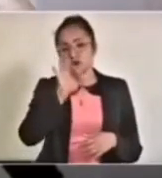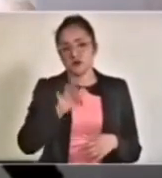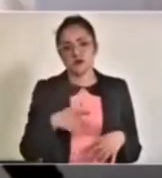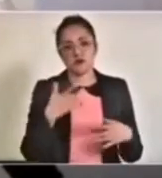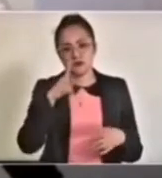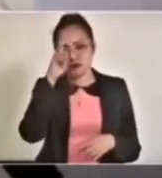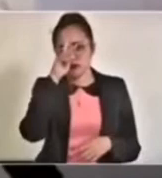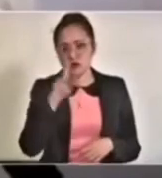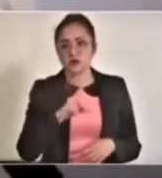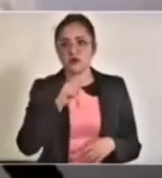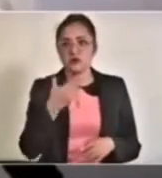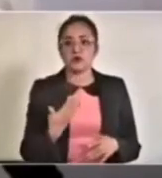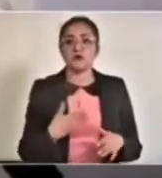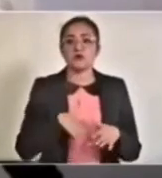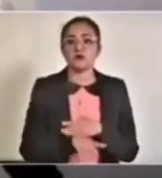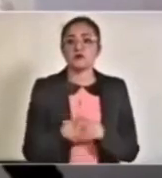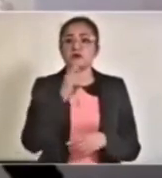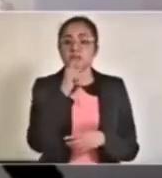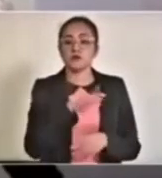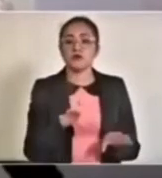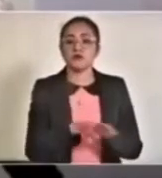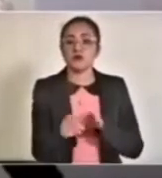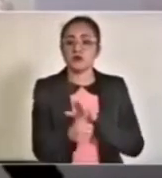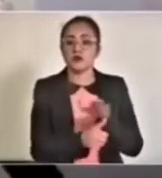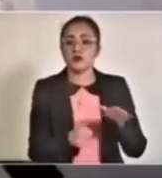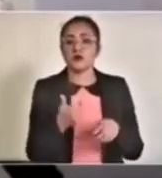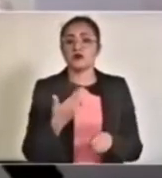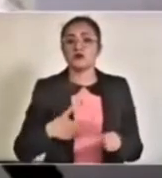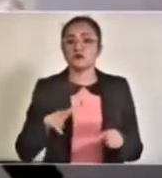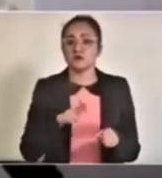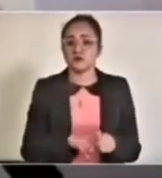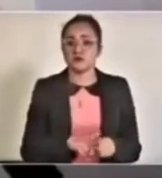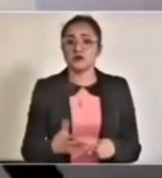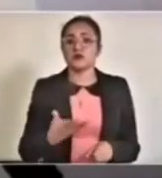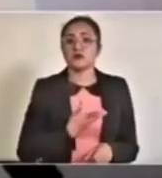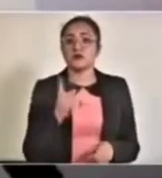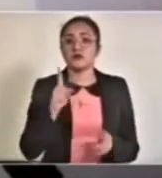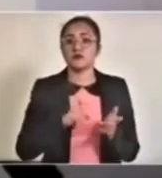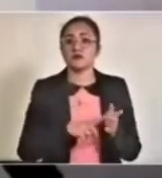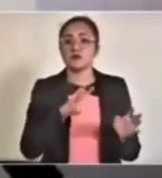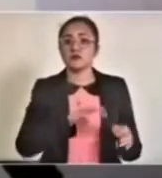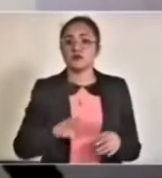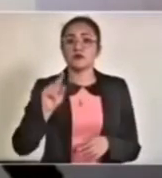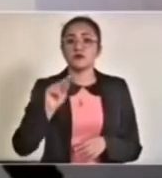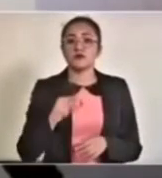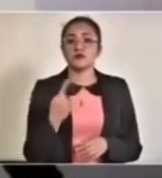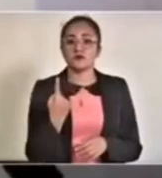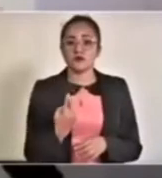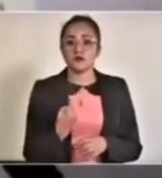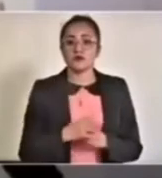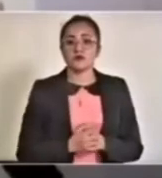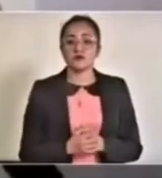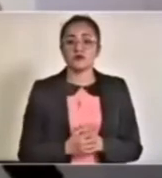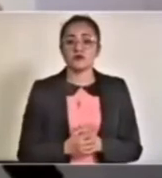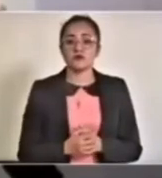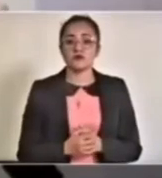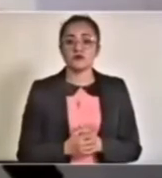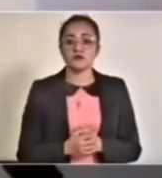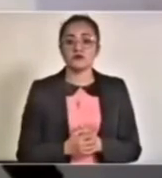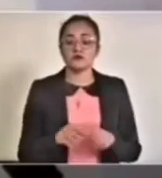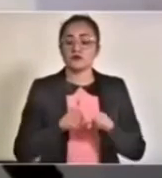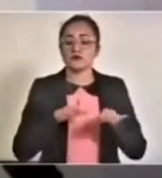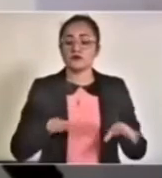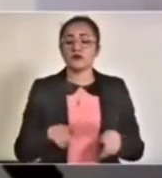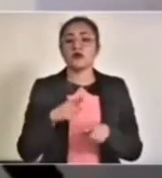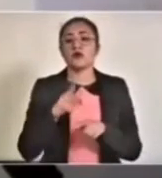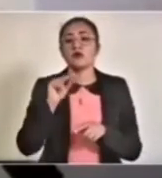Dentro de los casos activos incluyendo ambulatorios y hospitalizados tenemos mil trescientos ochenta y uno distribuidos